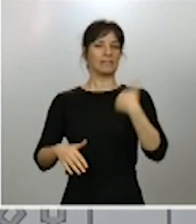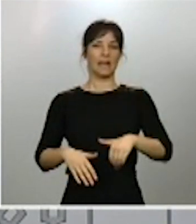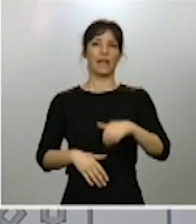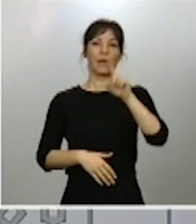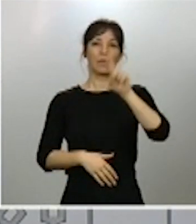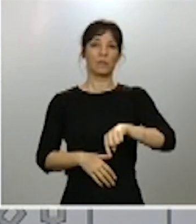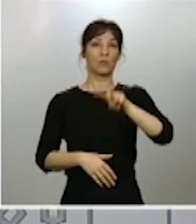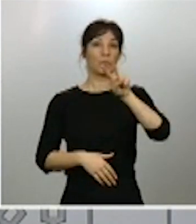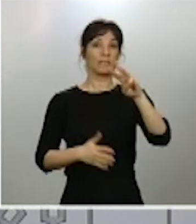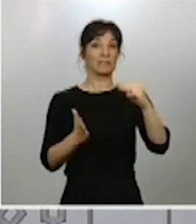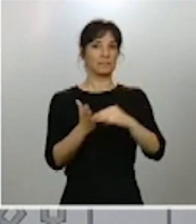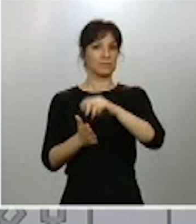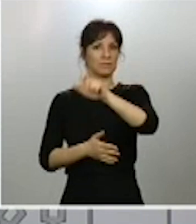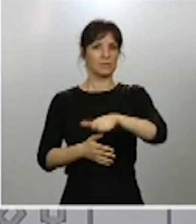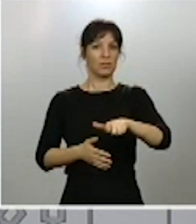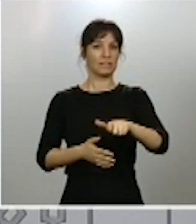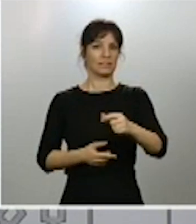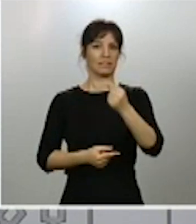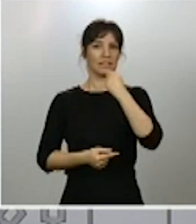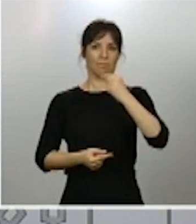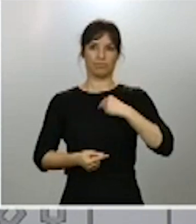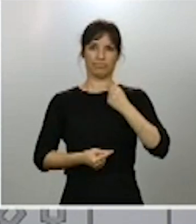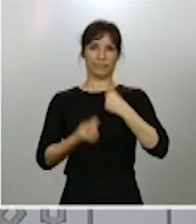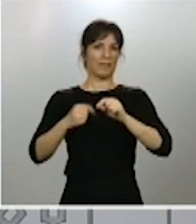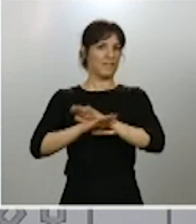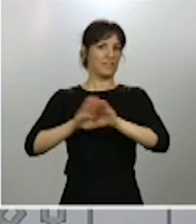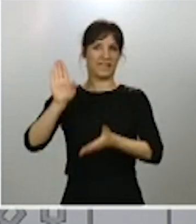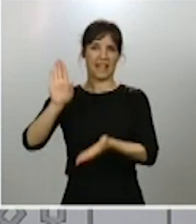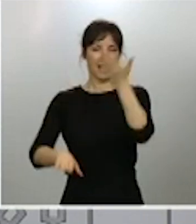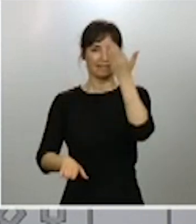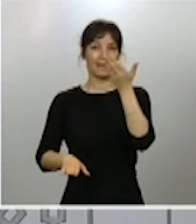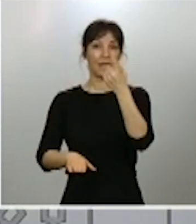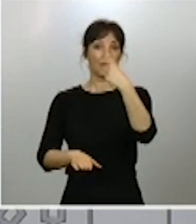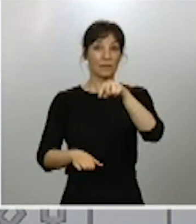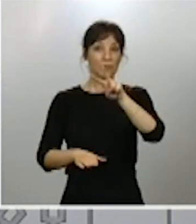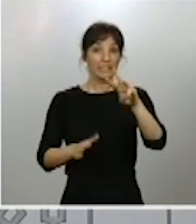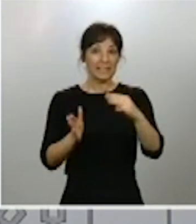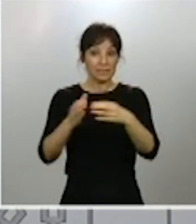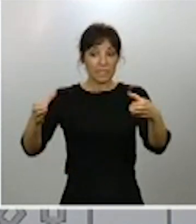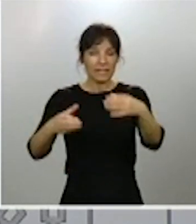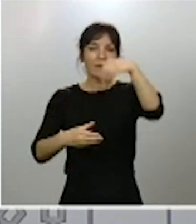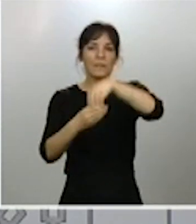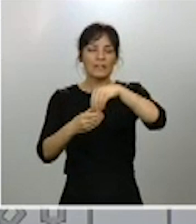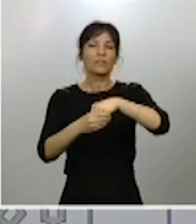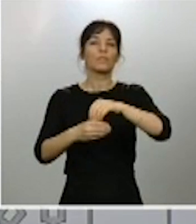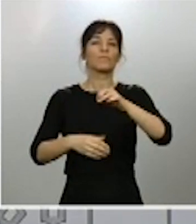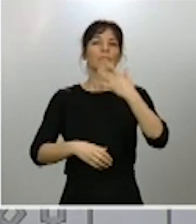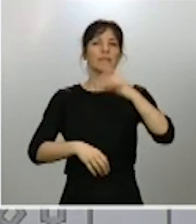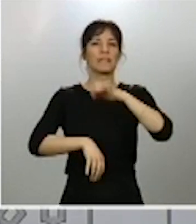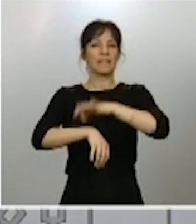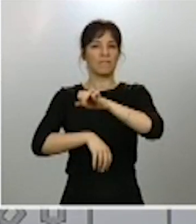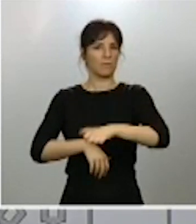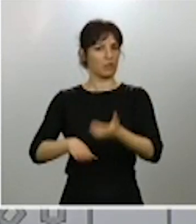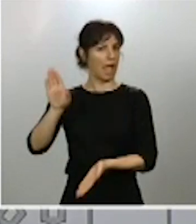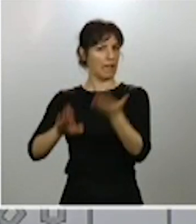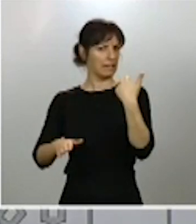han superado la infección. En esas cifras incluyen tanto los enfermos que se han recuperado como aquellos a